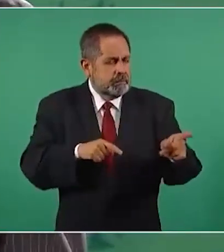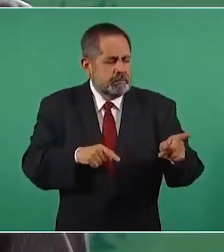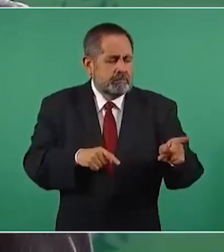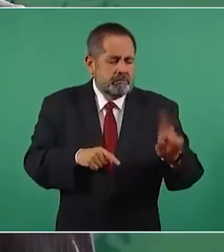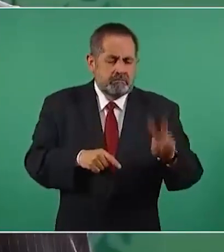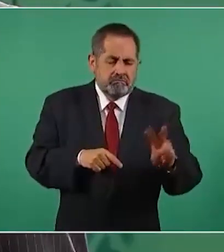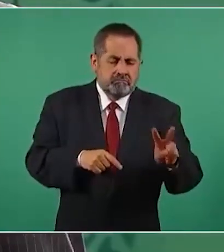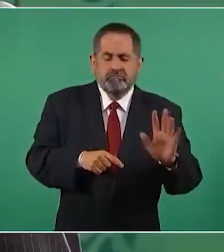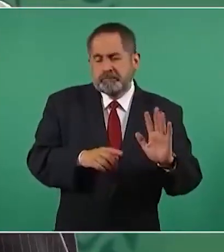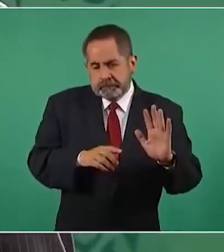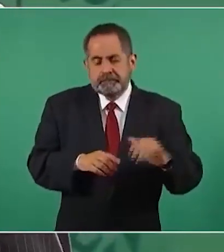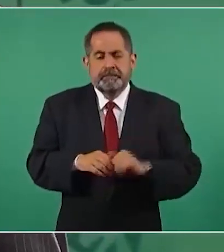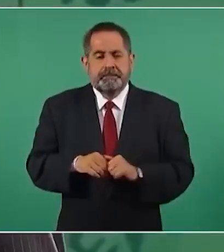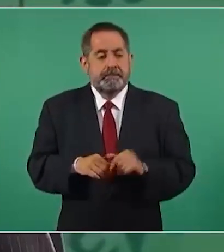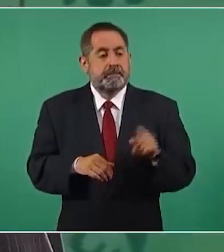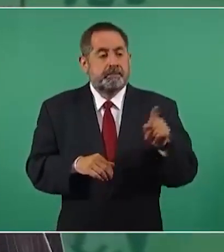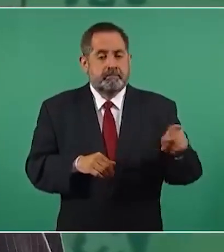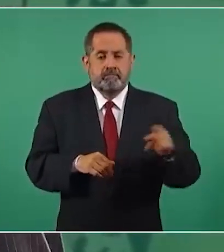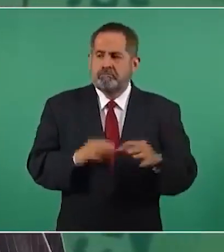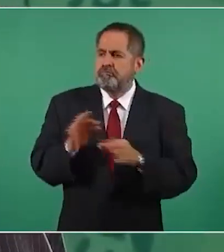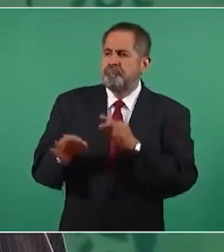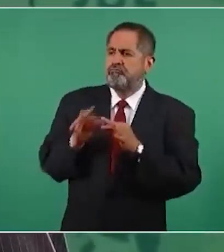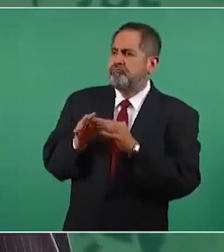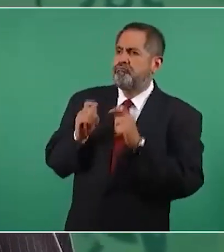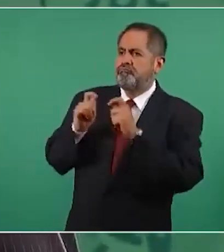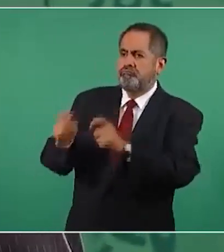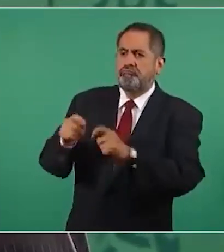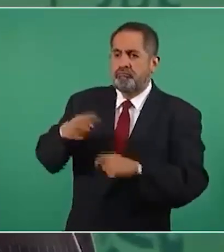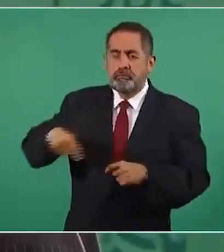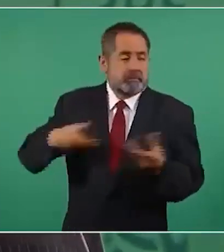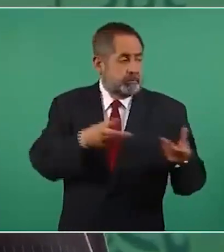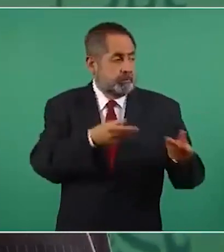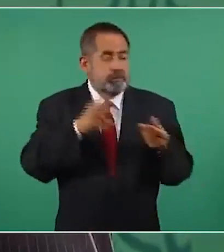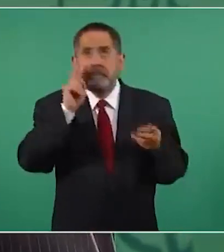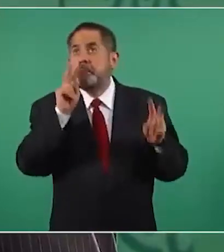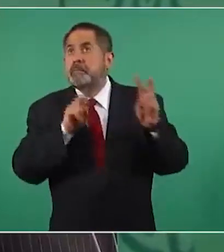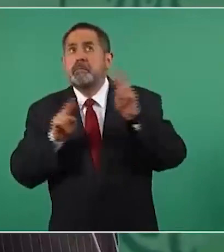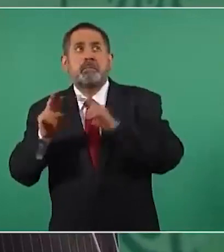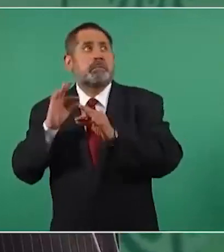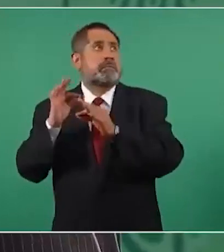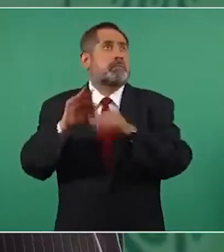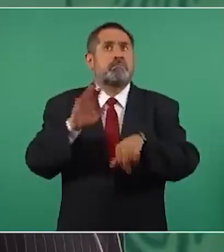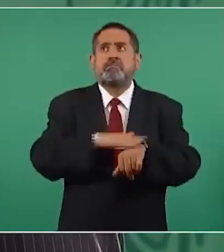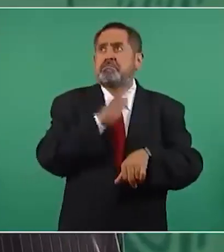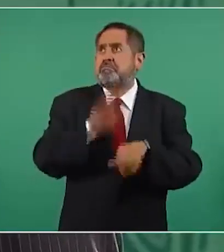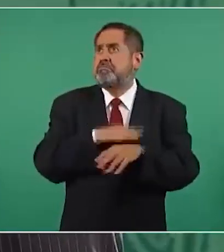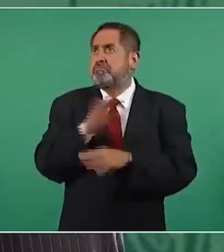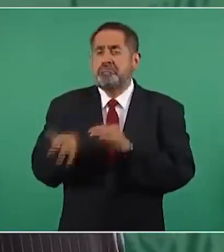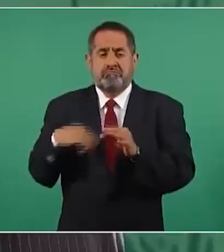que entregó la obra, la recibieron, que